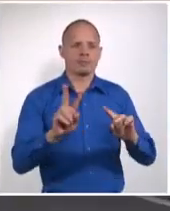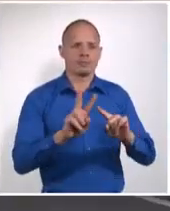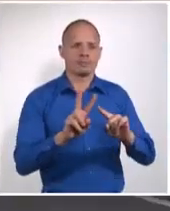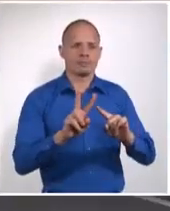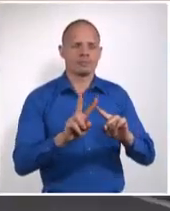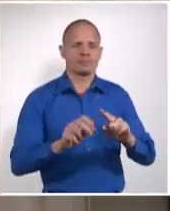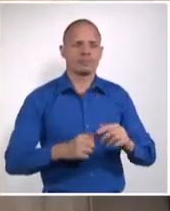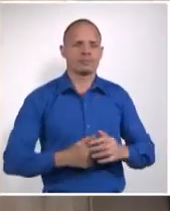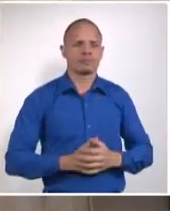Informativo de la Televisión.